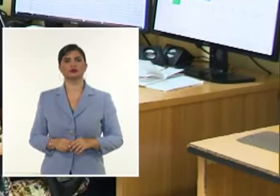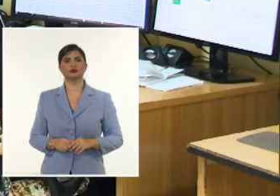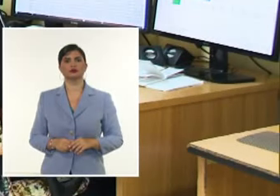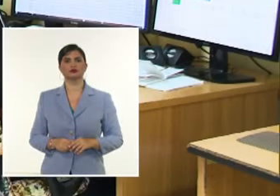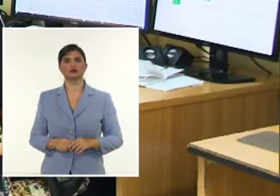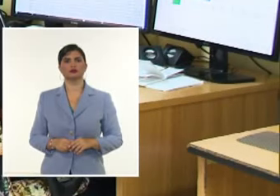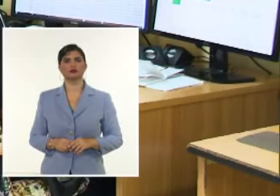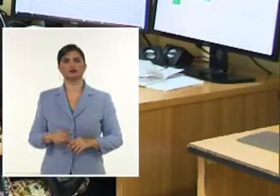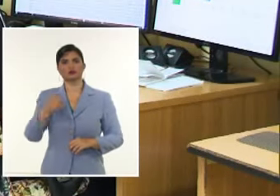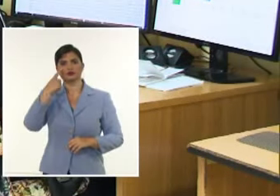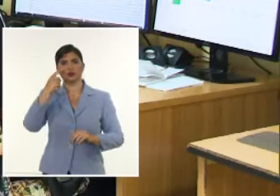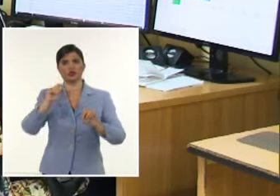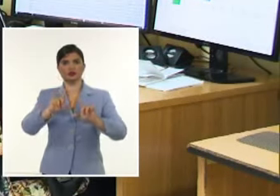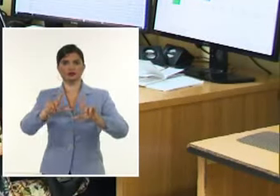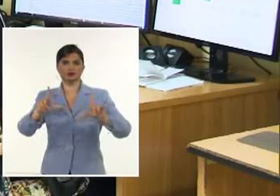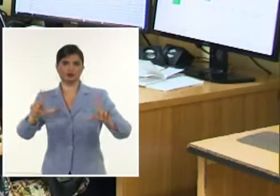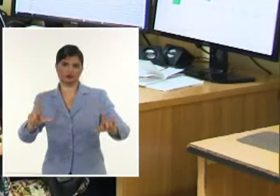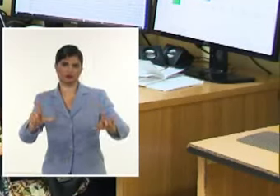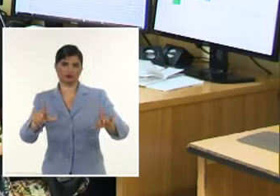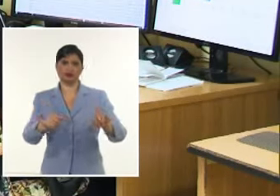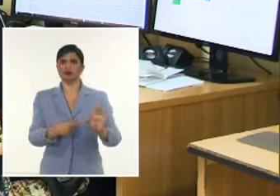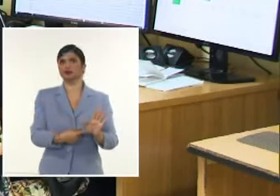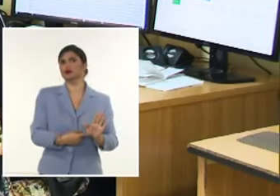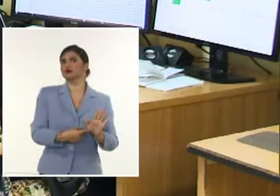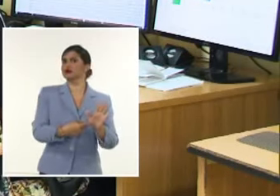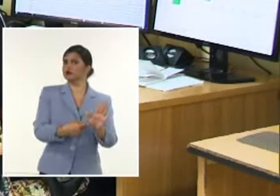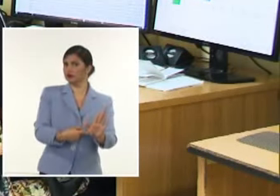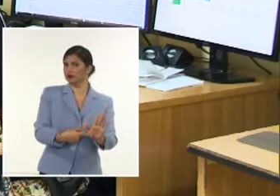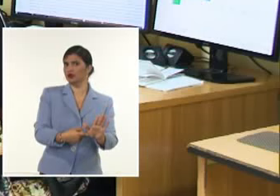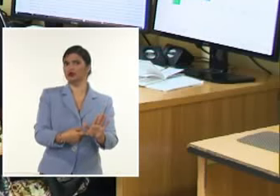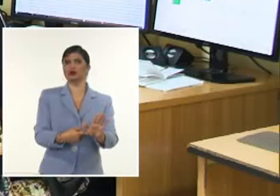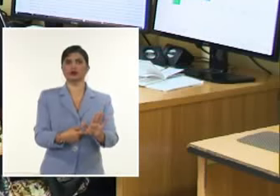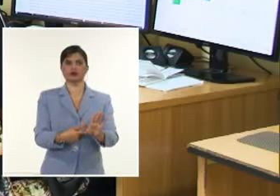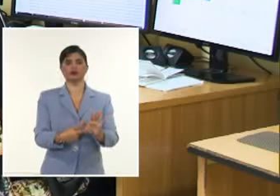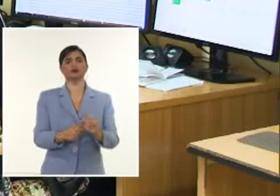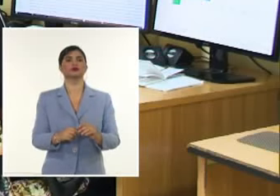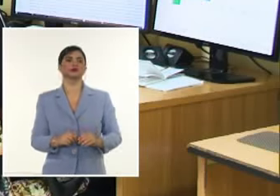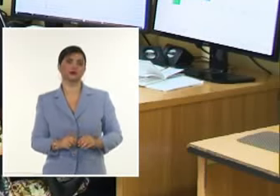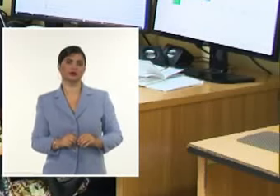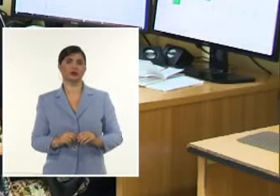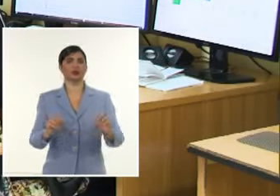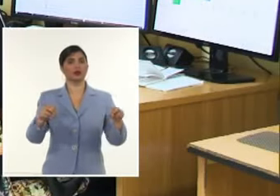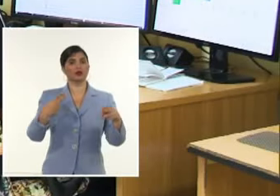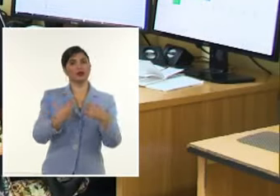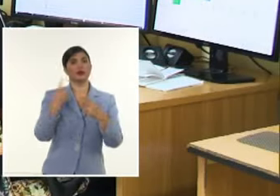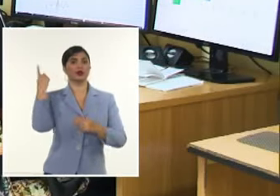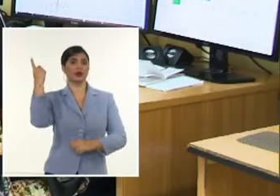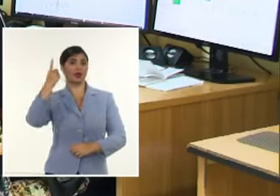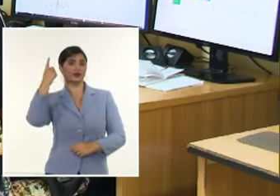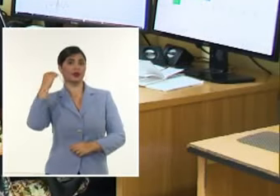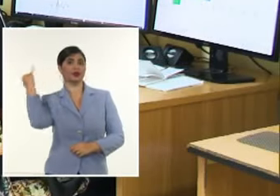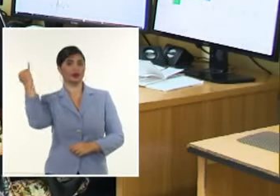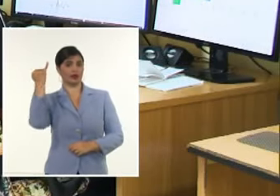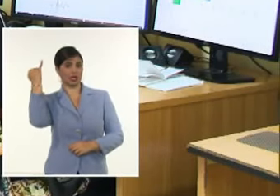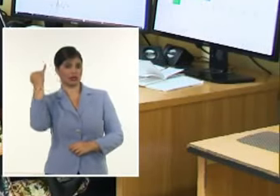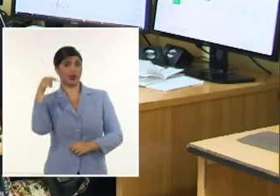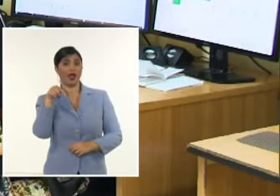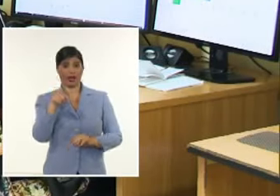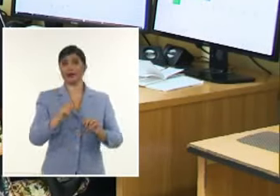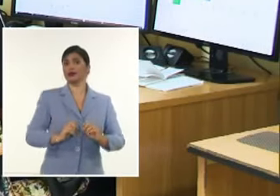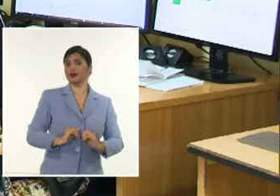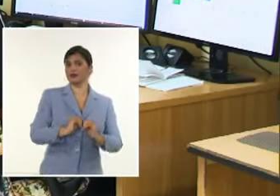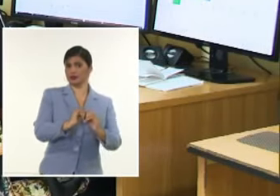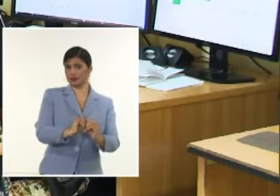Sismológico Nacional Está la adquisición De las redes de estaciones Tanto nacional Como internacional En este lugar Tributan